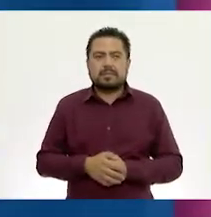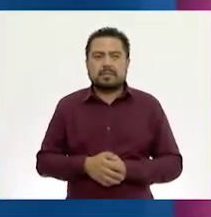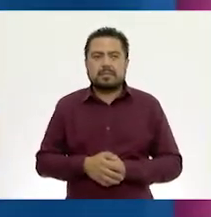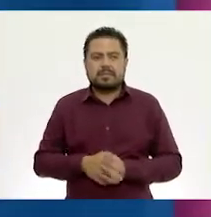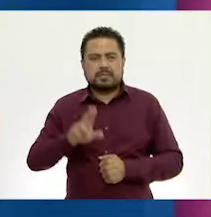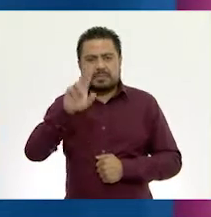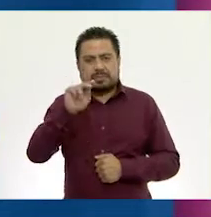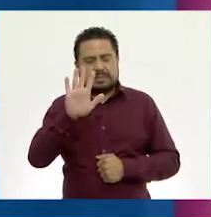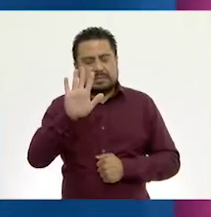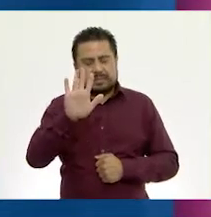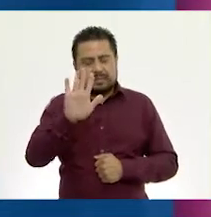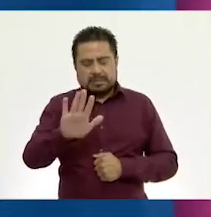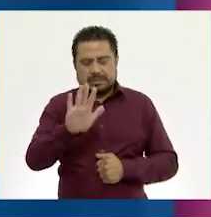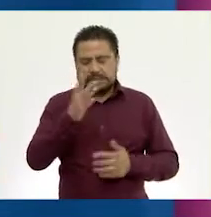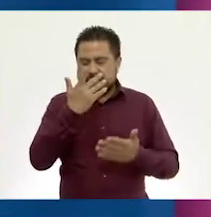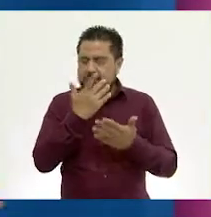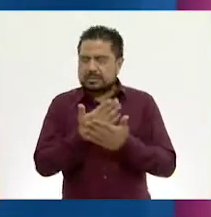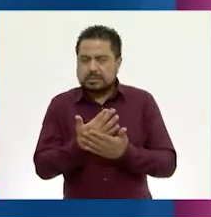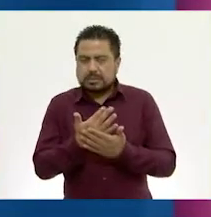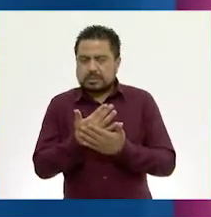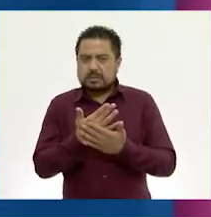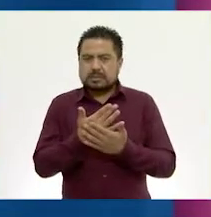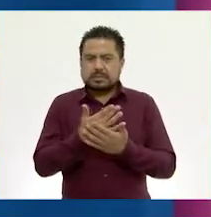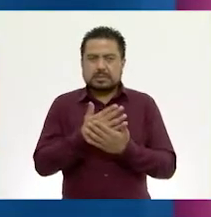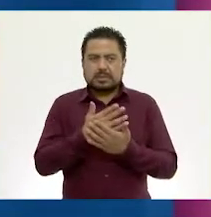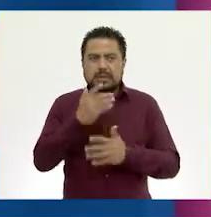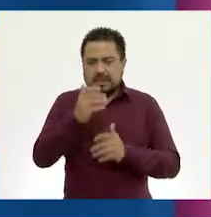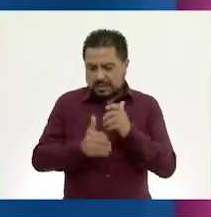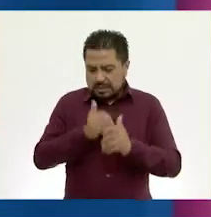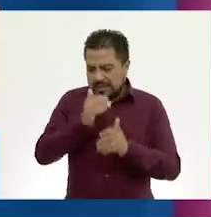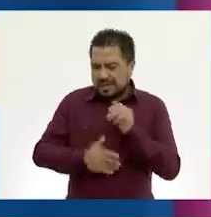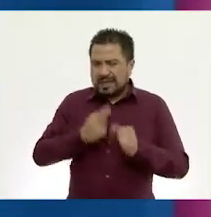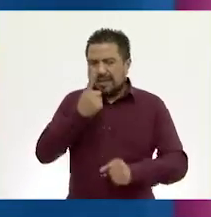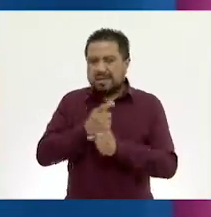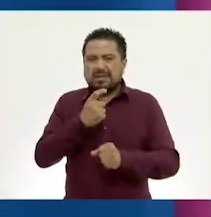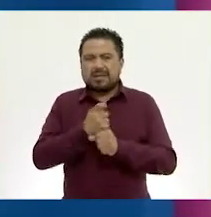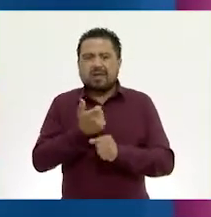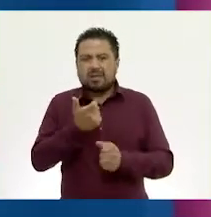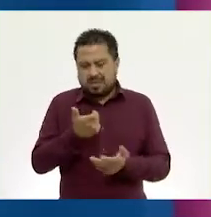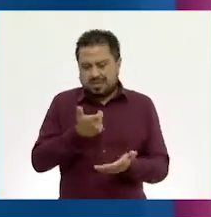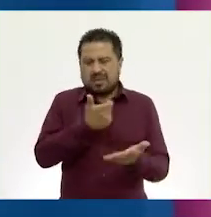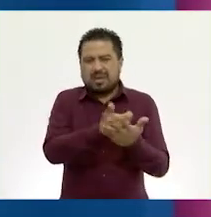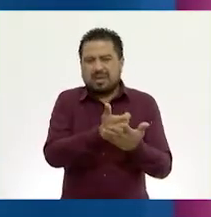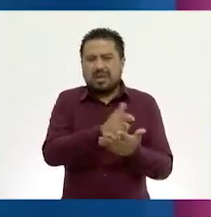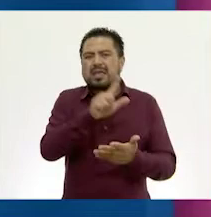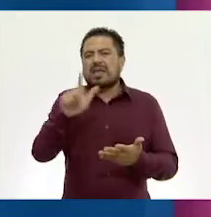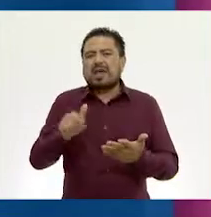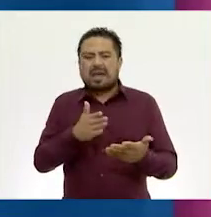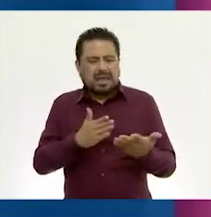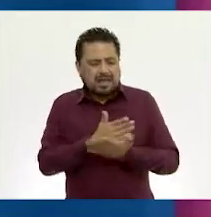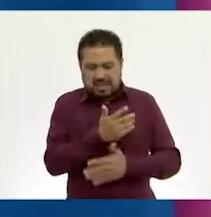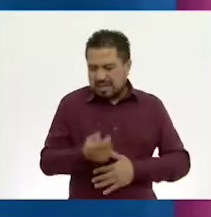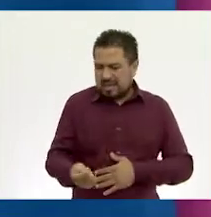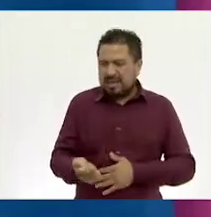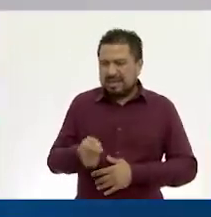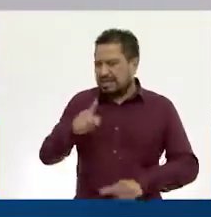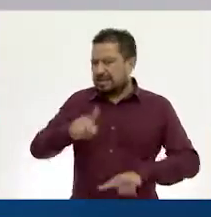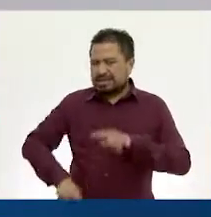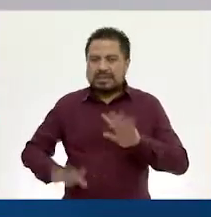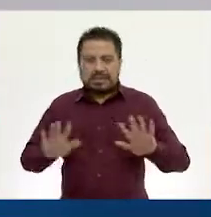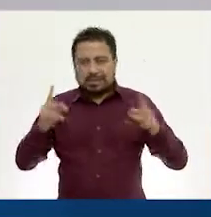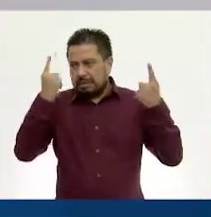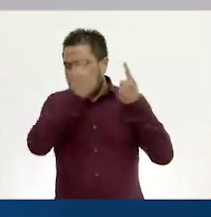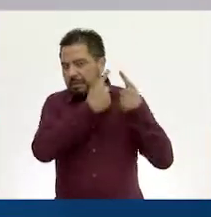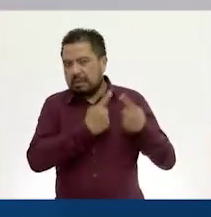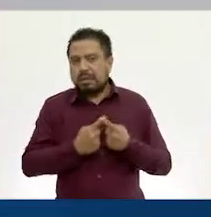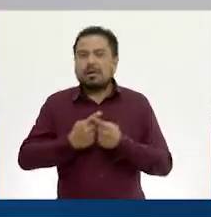No, a ver, un momento, un momento. Terminemos primero con los pesos antes de meternos con las canicas. Ok, de